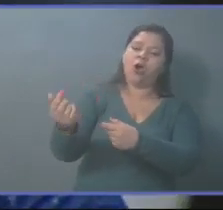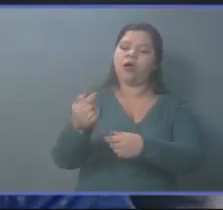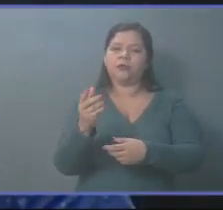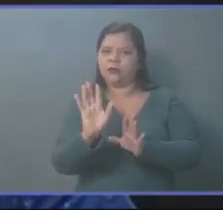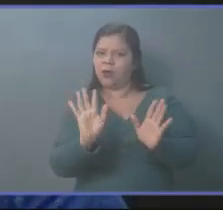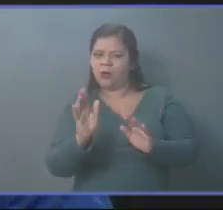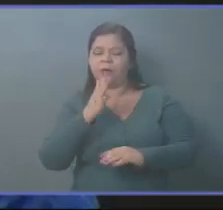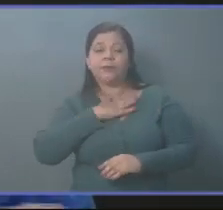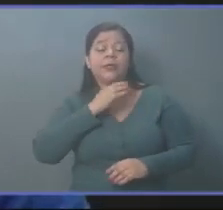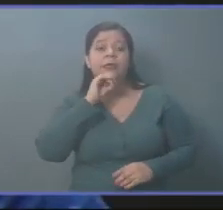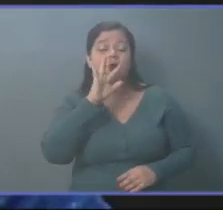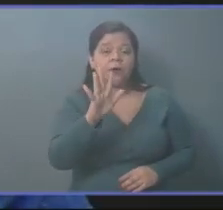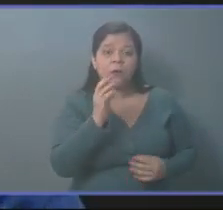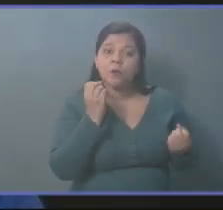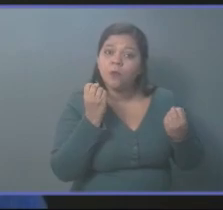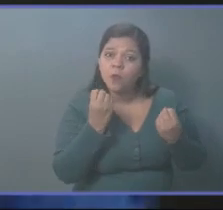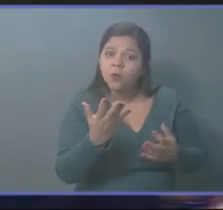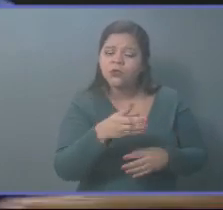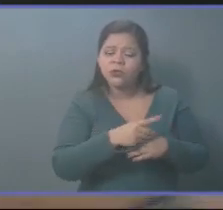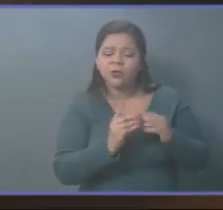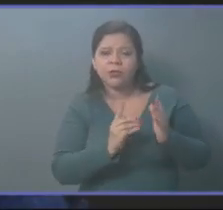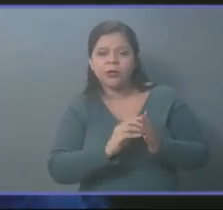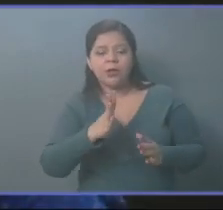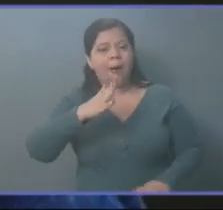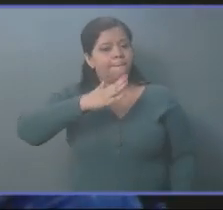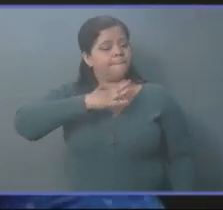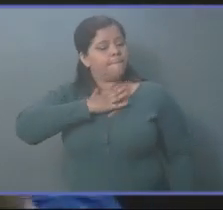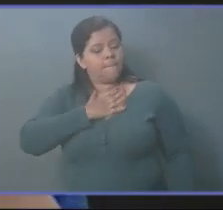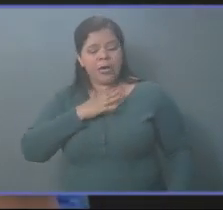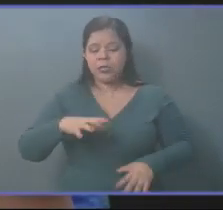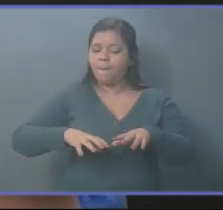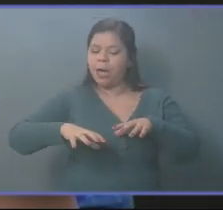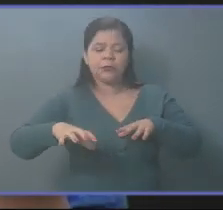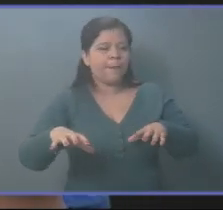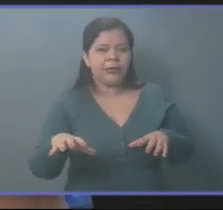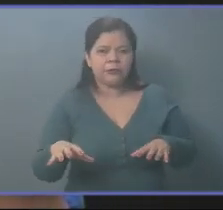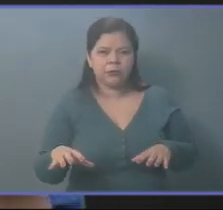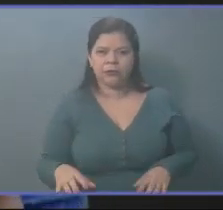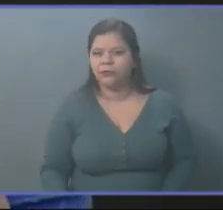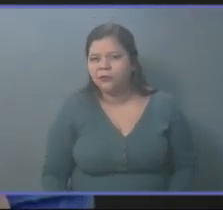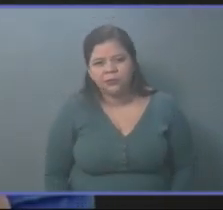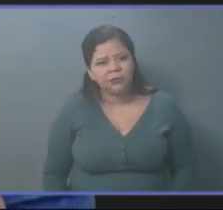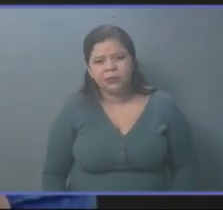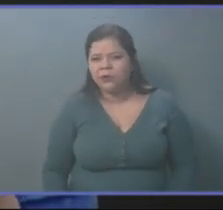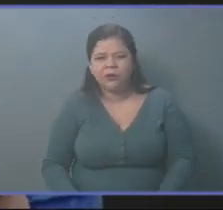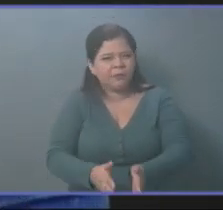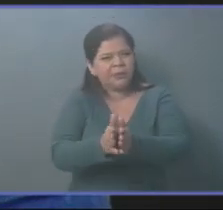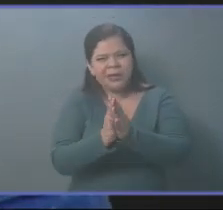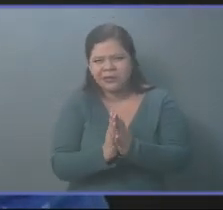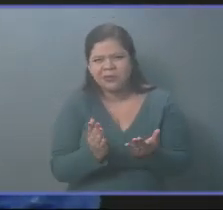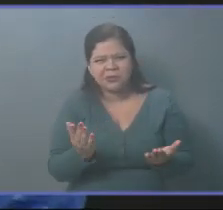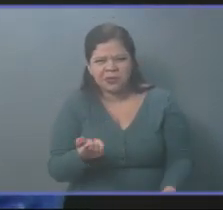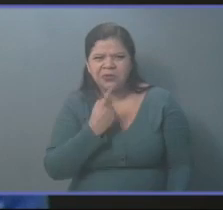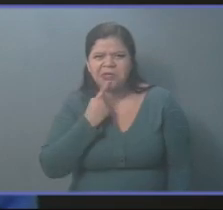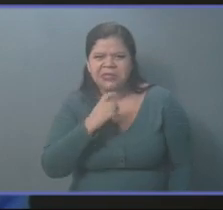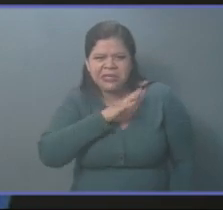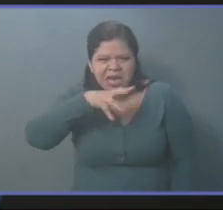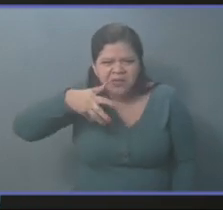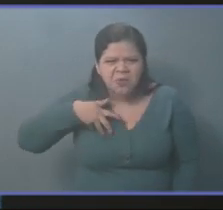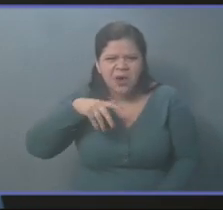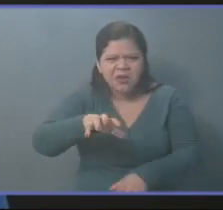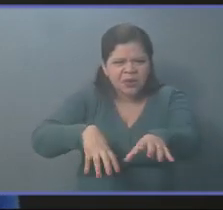y lo digo aquí, muchos diputados dicen, mi departamento. Perdóneme, señor, ¿quién es el terrateniente aquí dueño de un